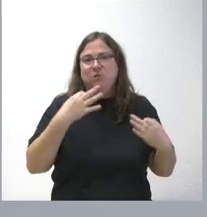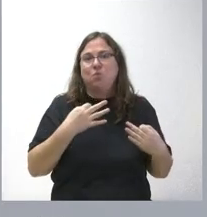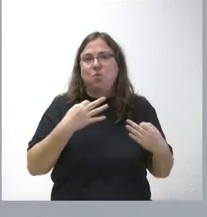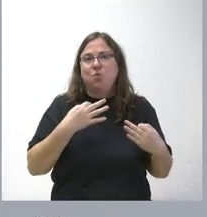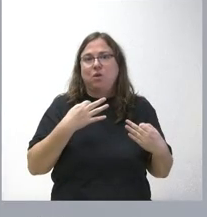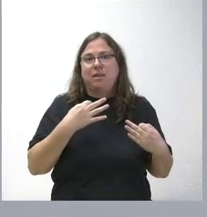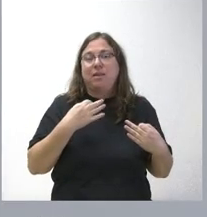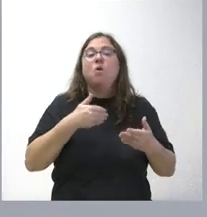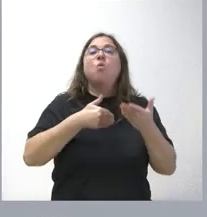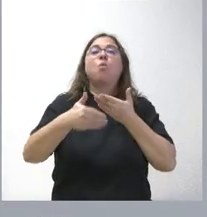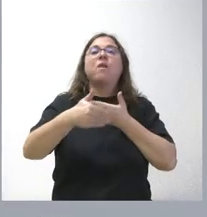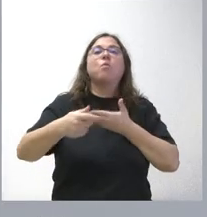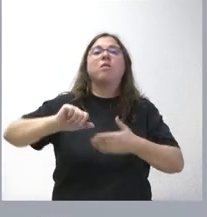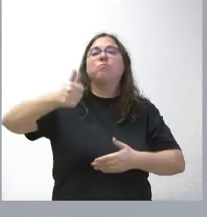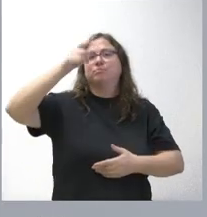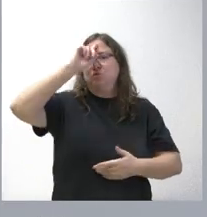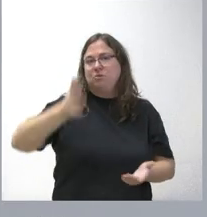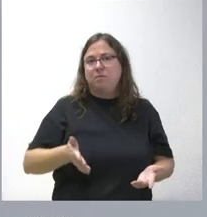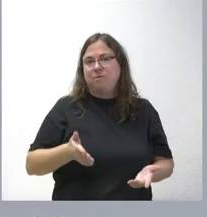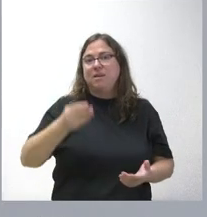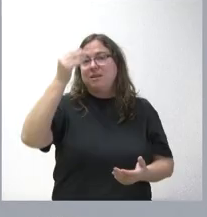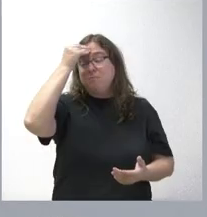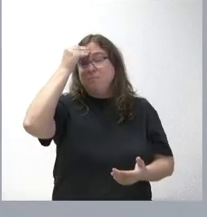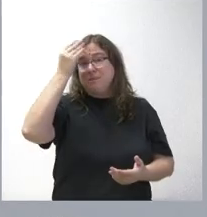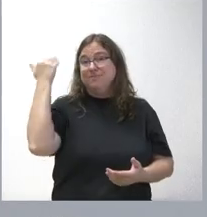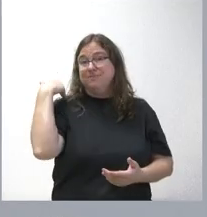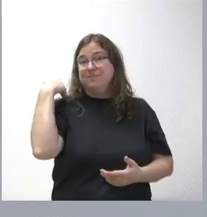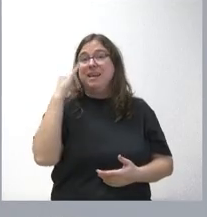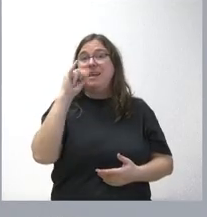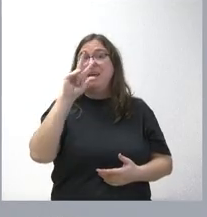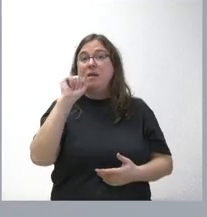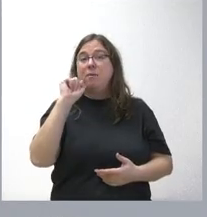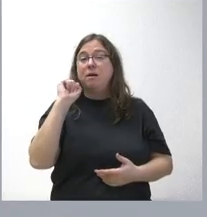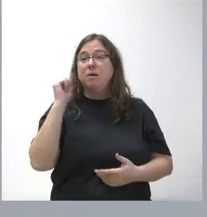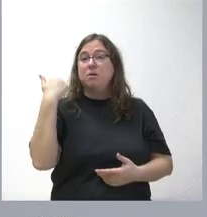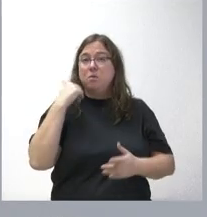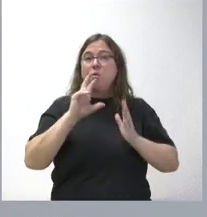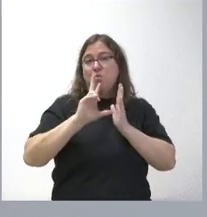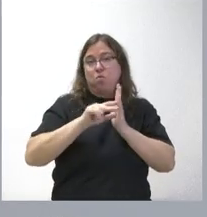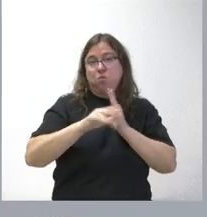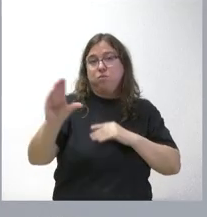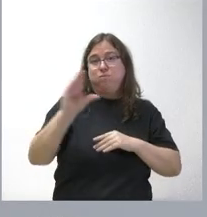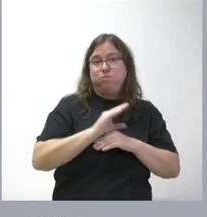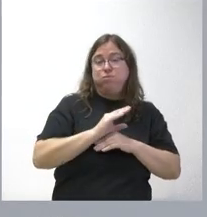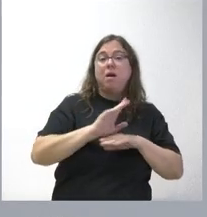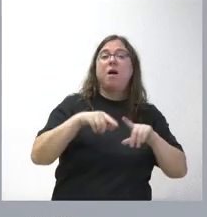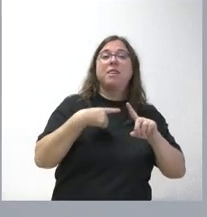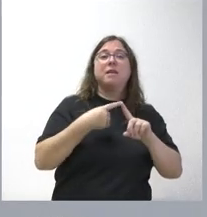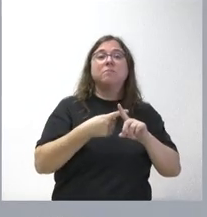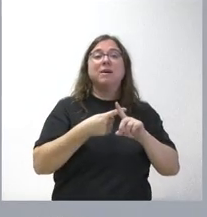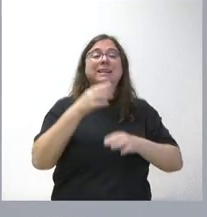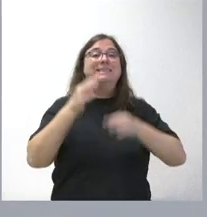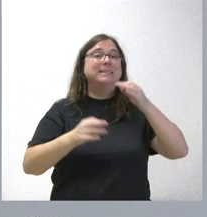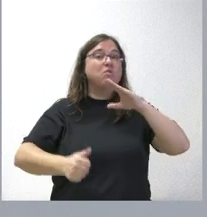año se nos va a conceder. Tengan ustedes en cuenta que aquella cantidad del IVA la obtuvimos bastante tiempo después y, además, el Tribunal